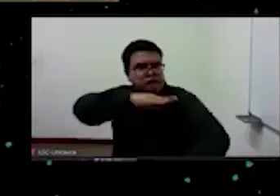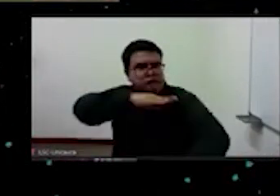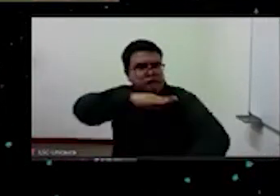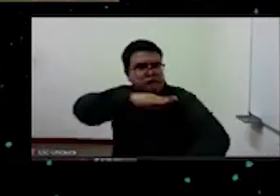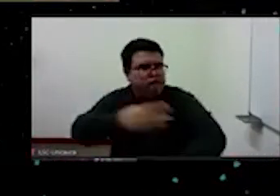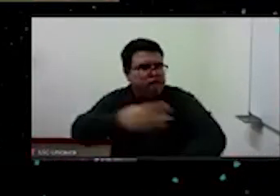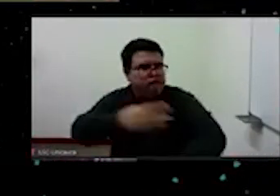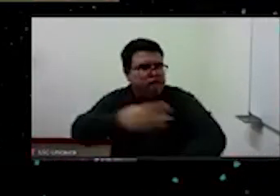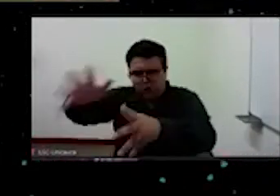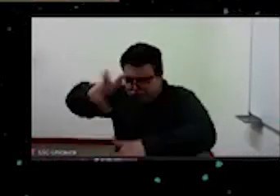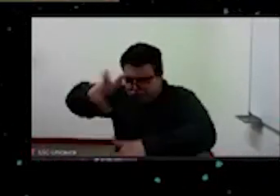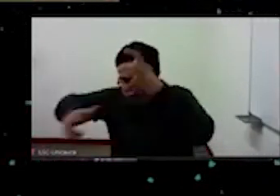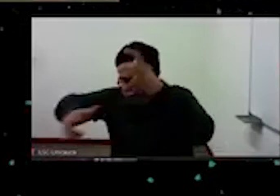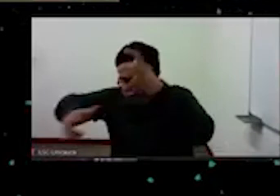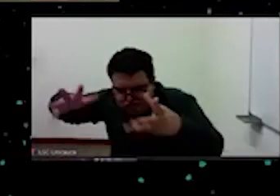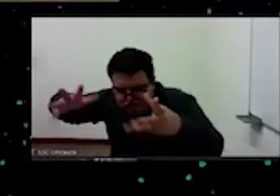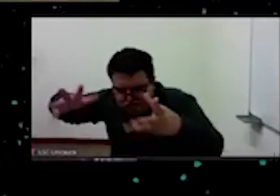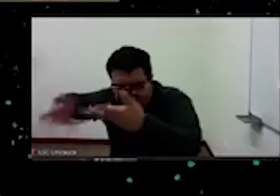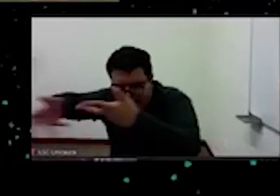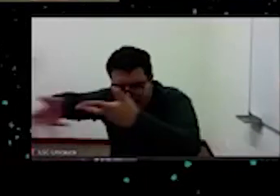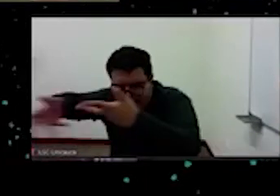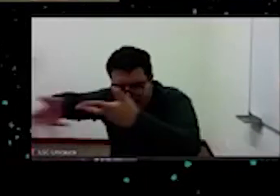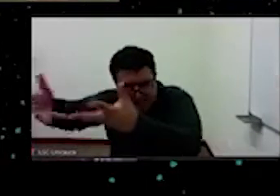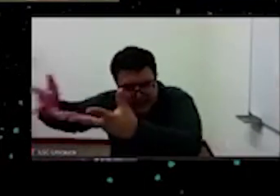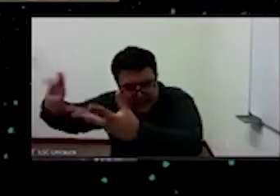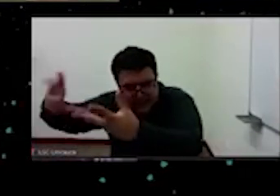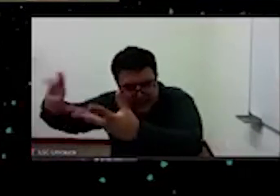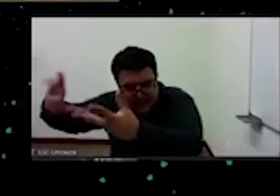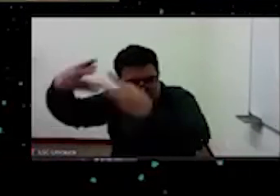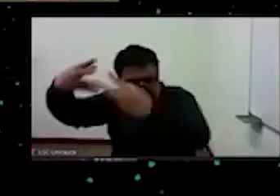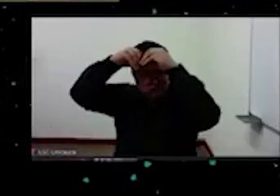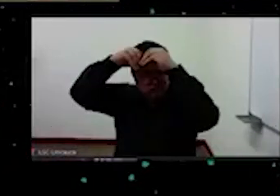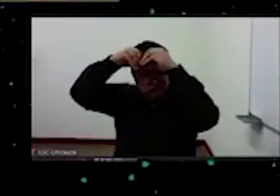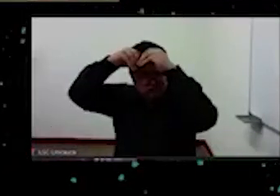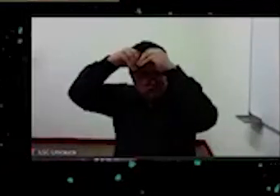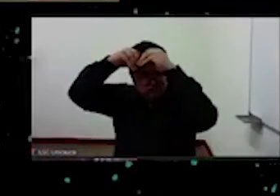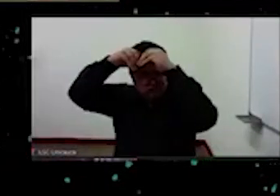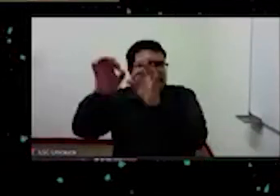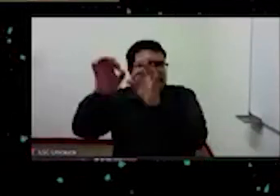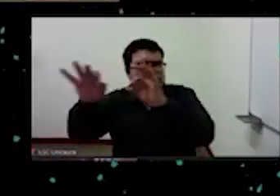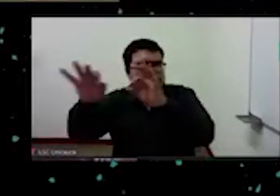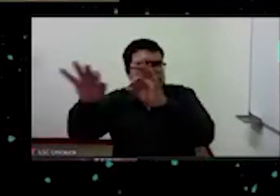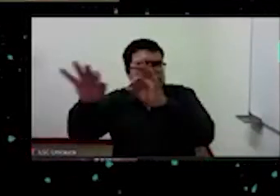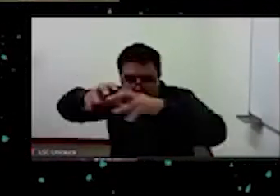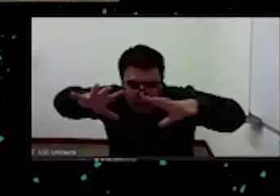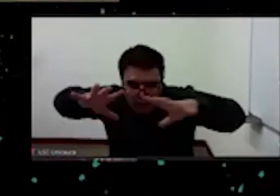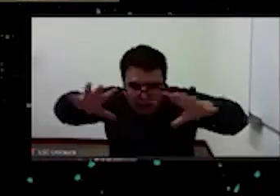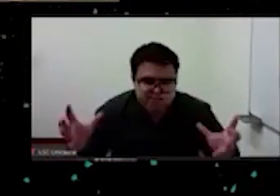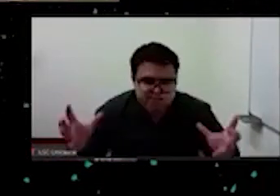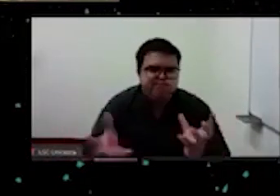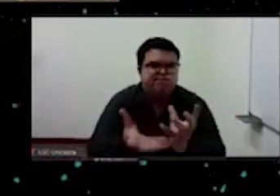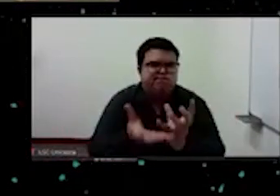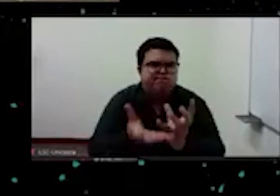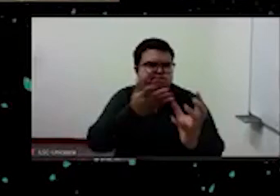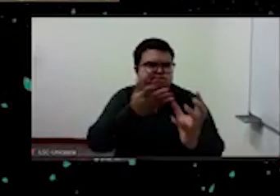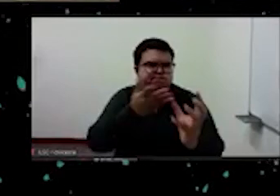colectivización y el automa cognitivo global se está